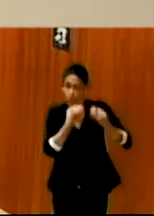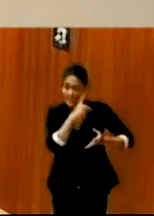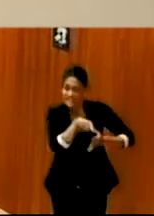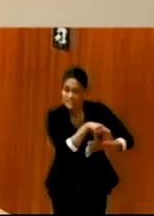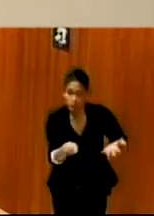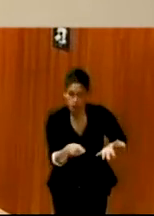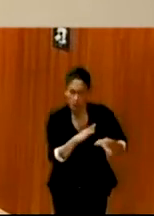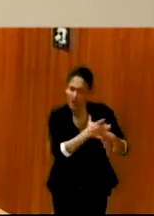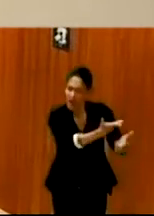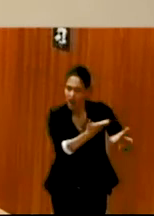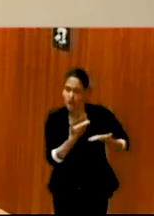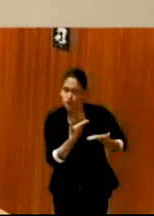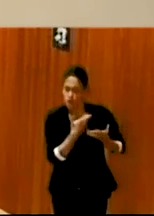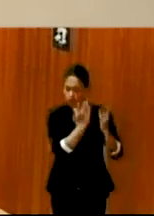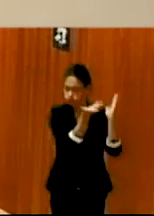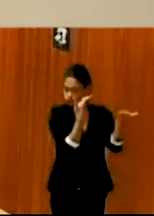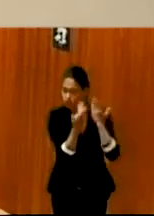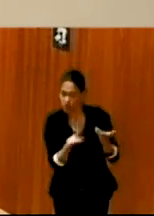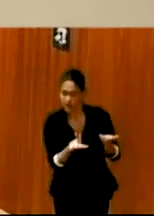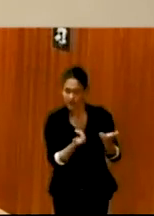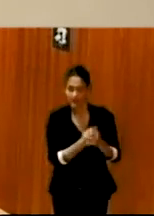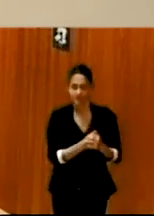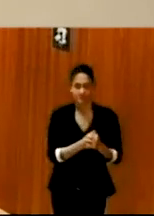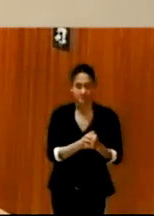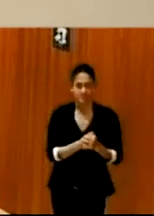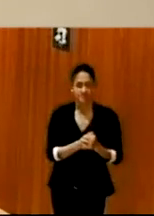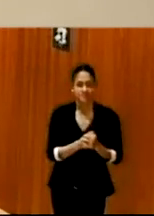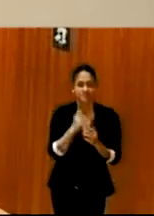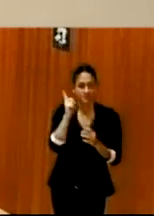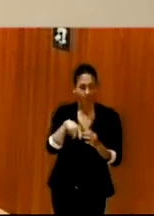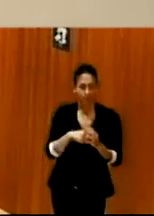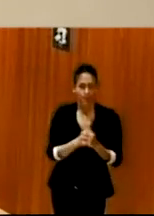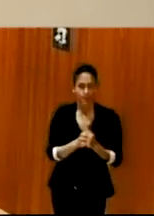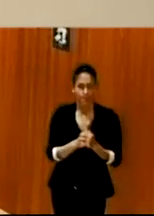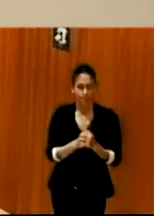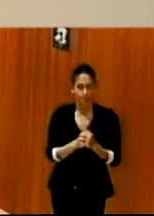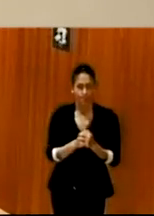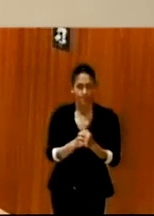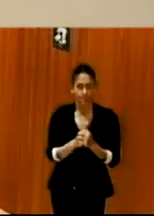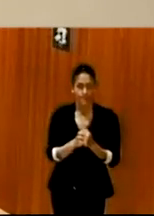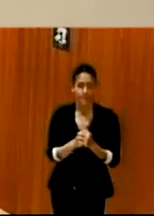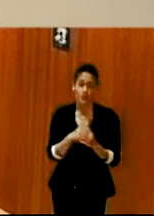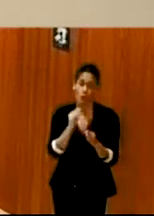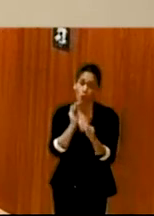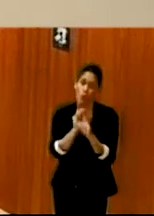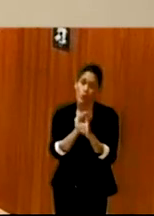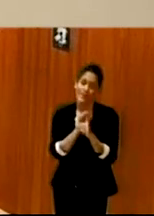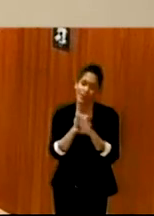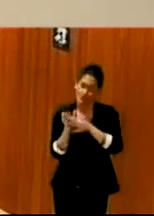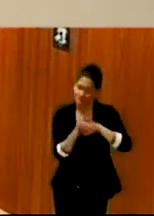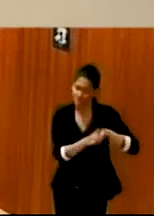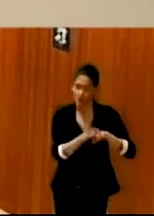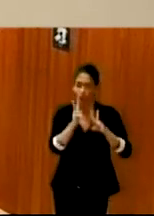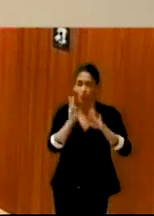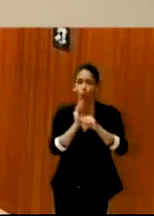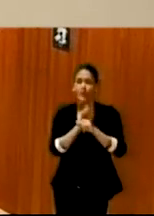comentaba Diego. El cuidado con las modas, pues por ejemplo he puesto la inclusión y el